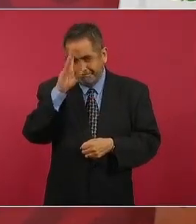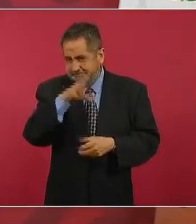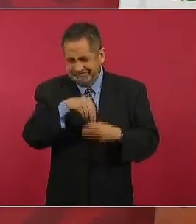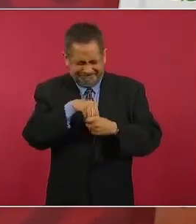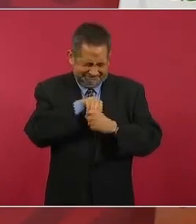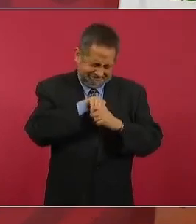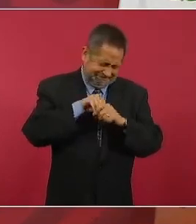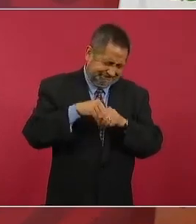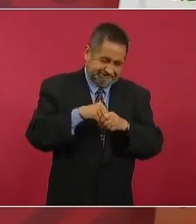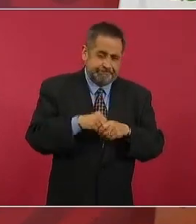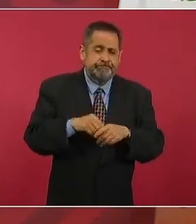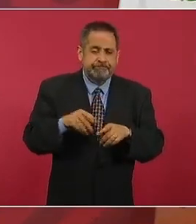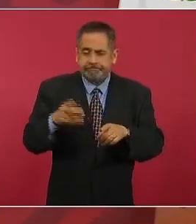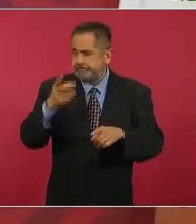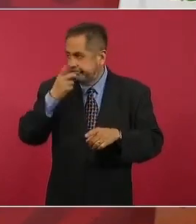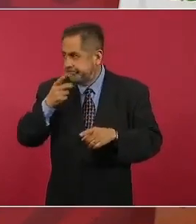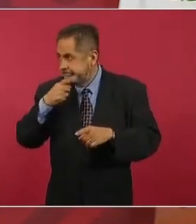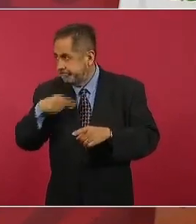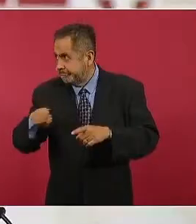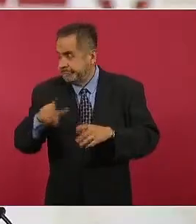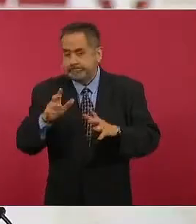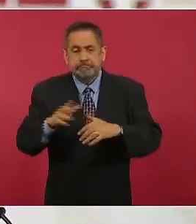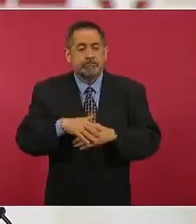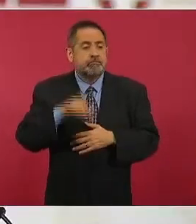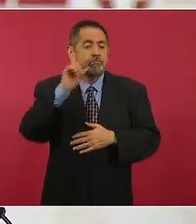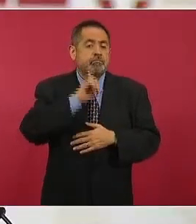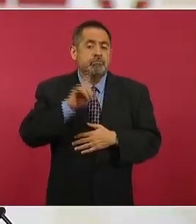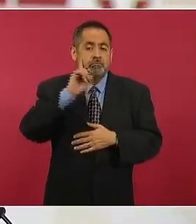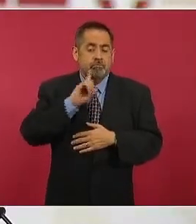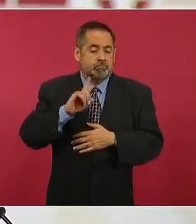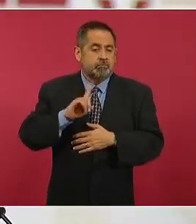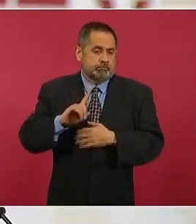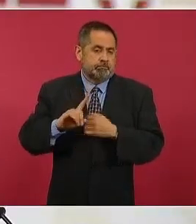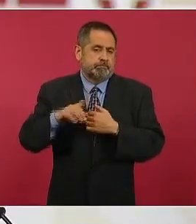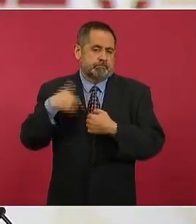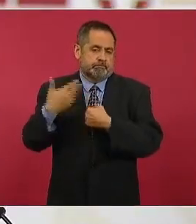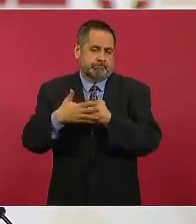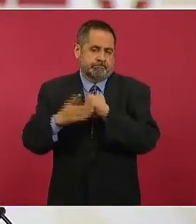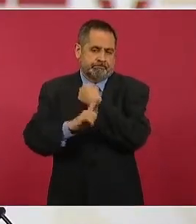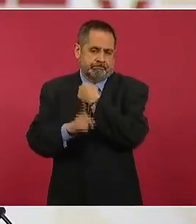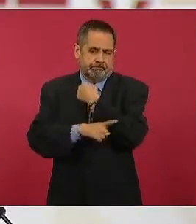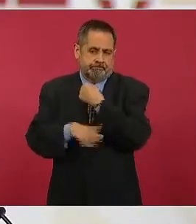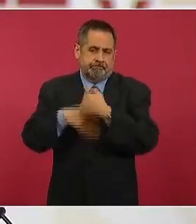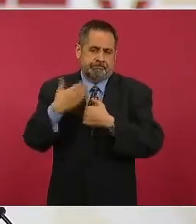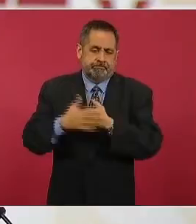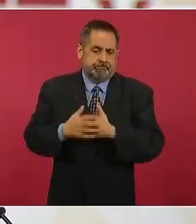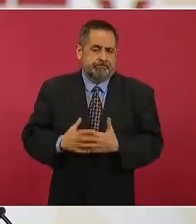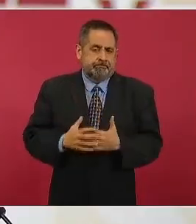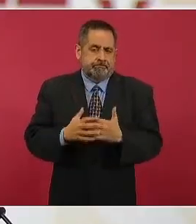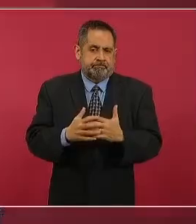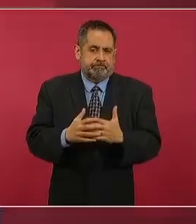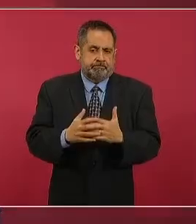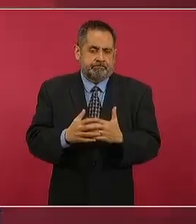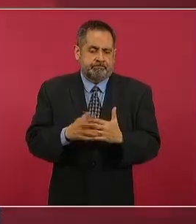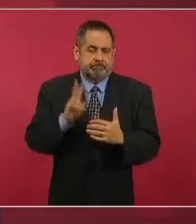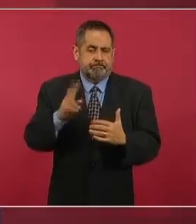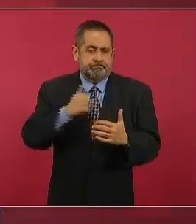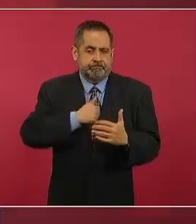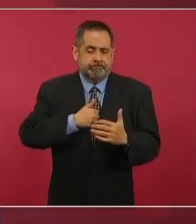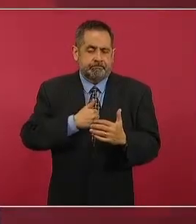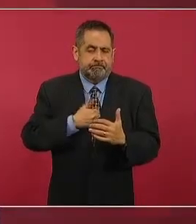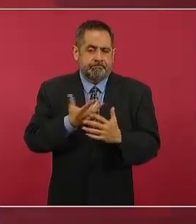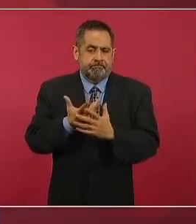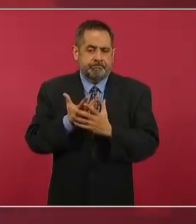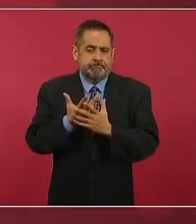conocimiento de una mujer embarazada que el producto desafortunadamente